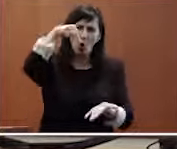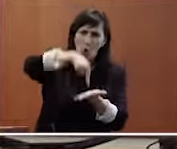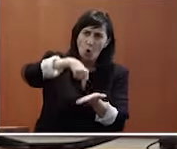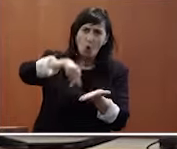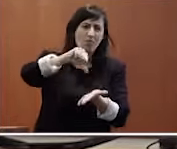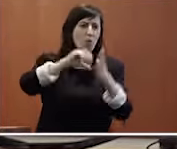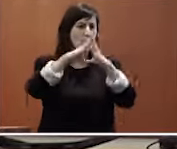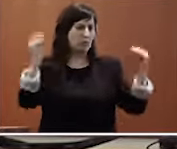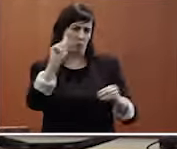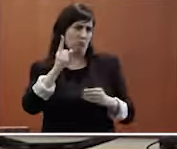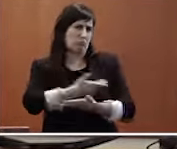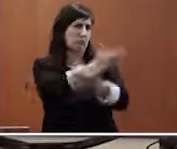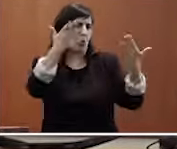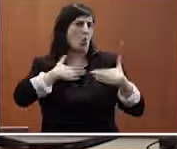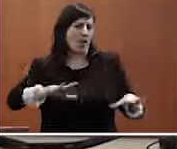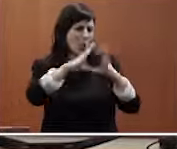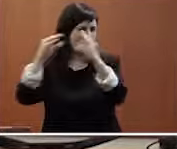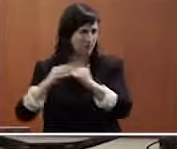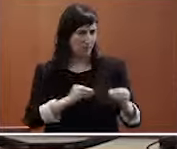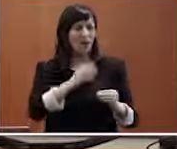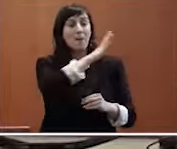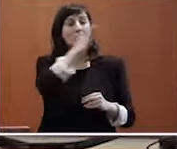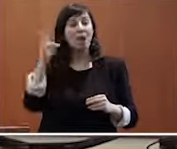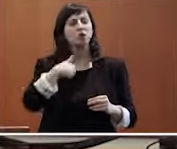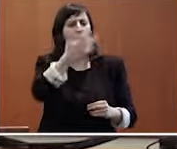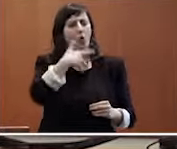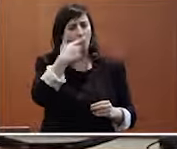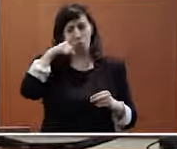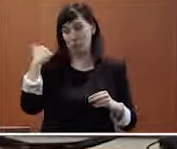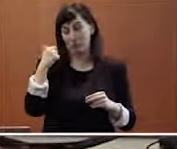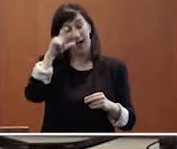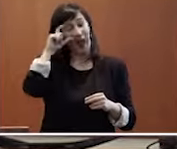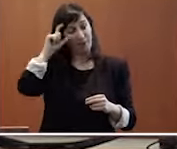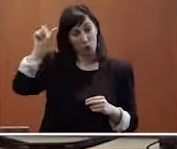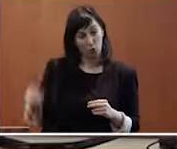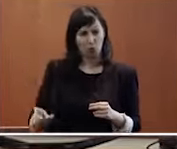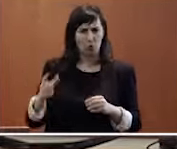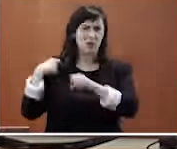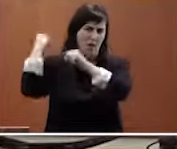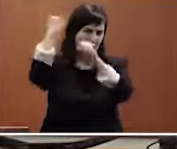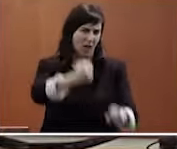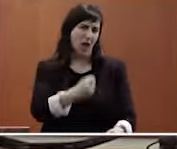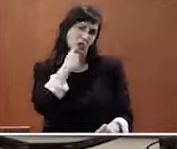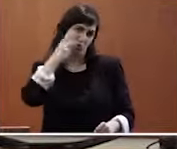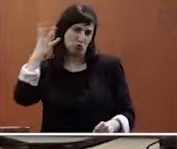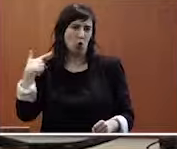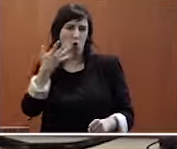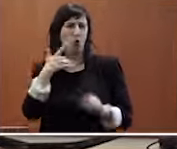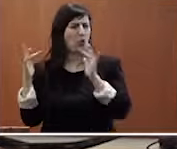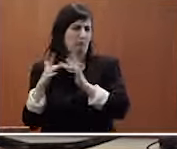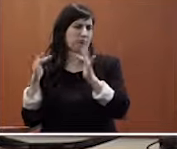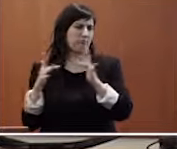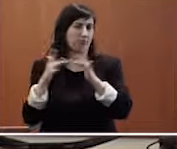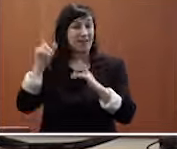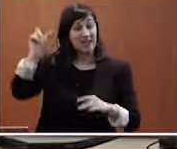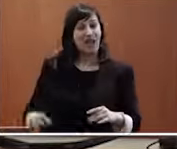Pero también porque conozco a Alberto Durán desde hace unos cuantos años y yo creo que Alberto